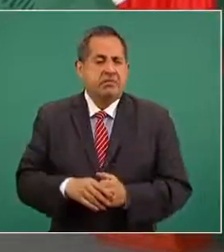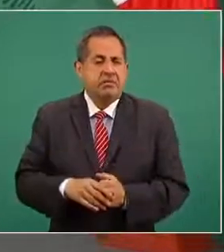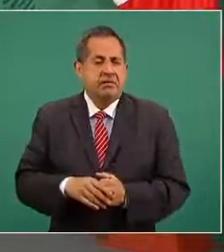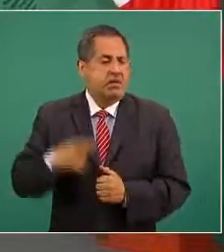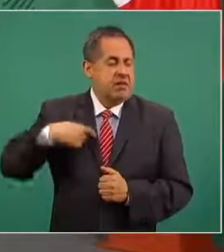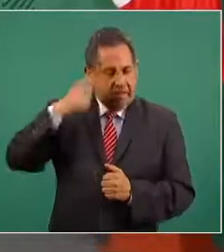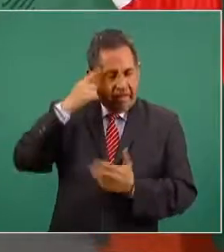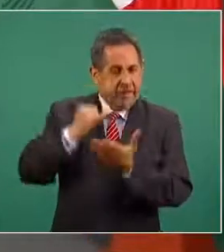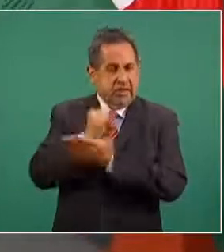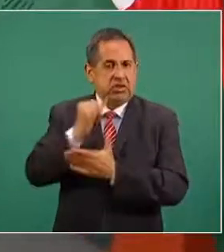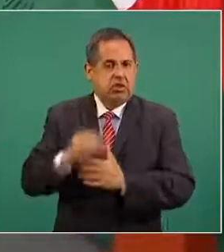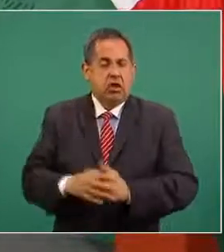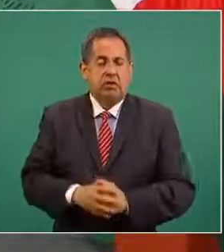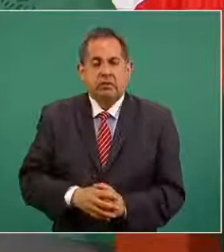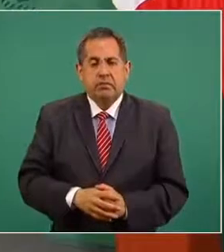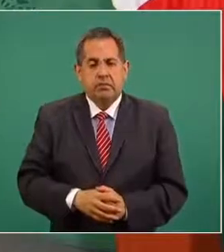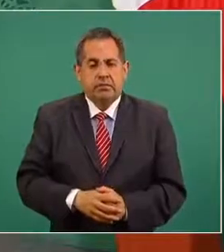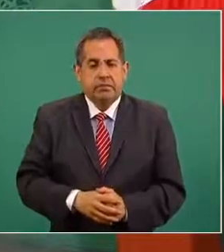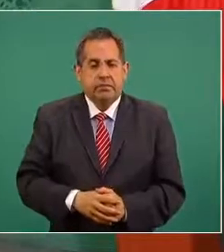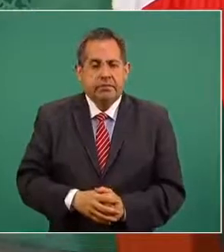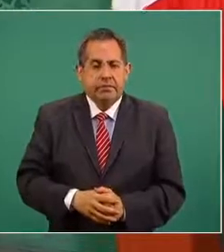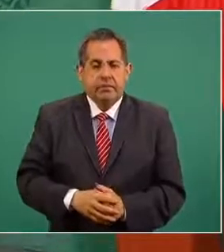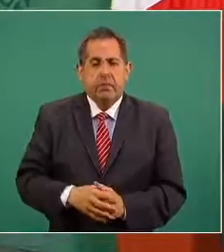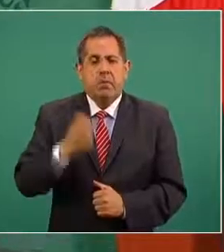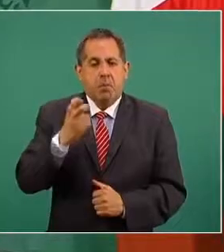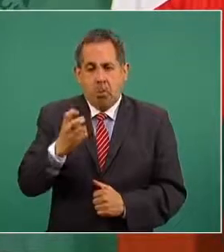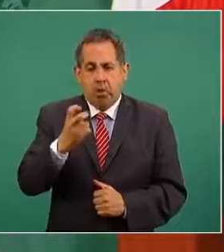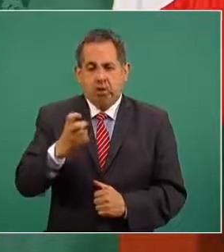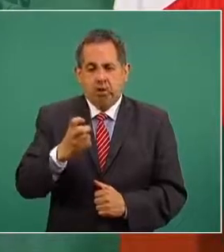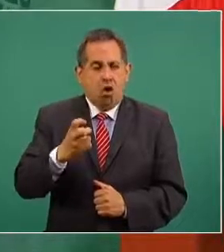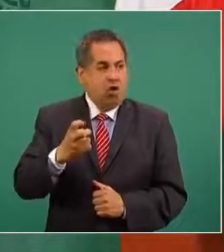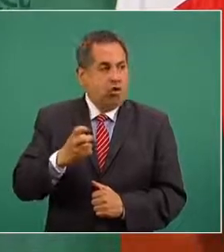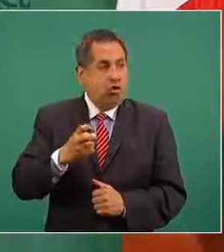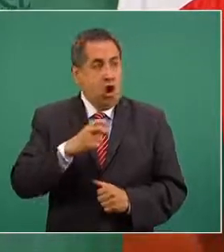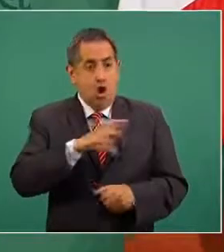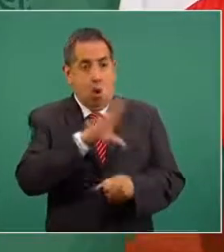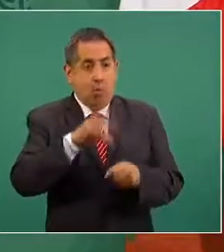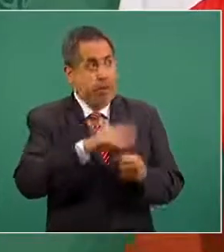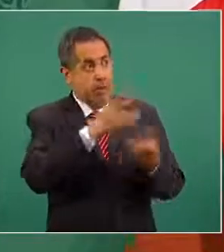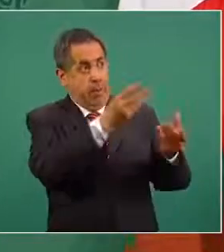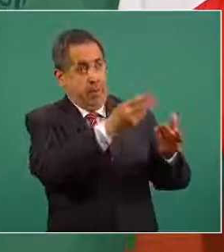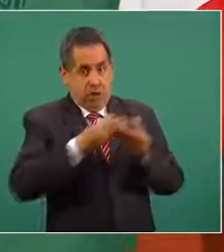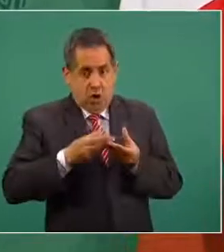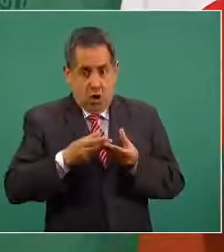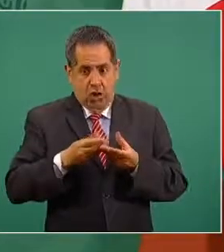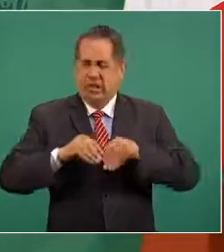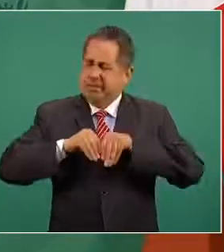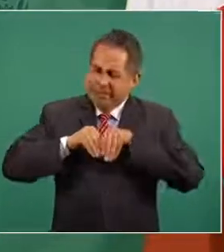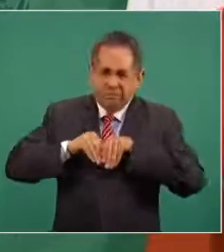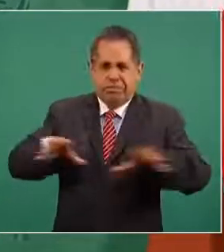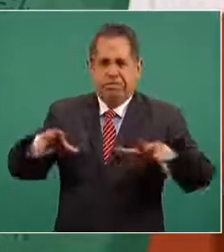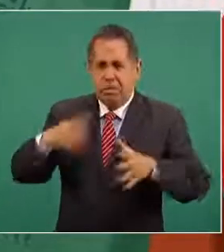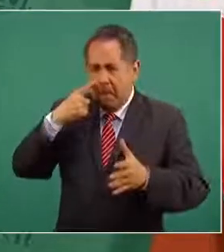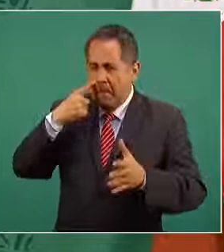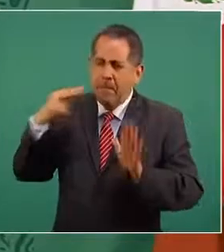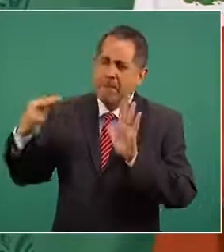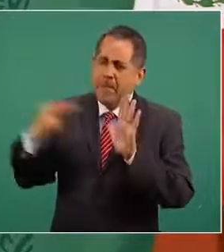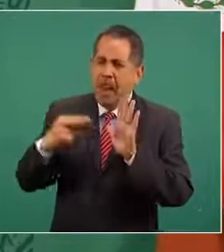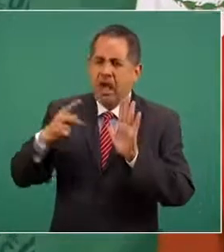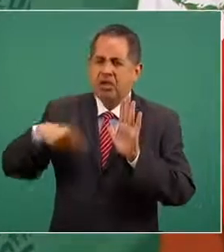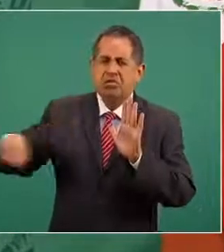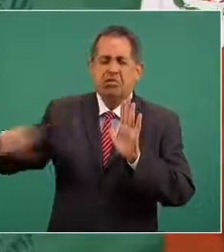decisiones. Entonces, por eso vamos a dar a conocer todo el expediente a partir de hoy.